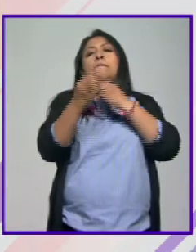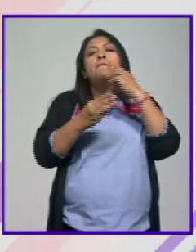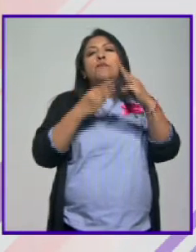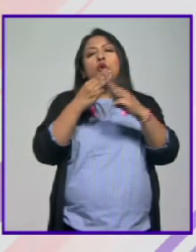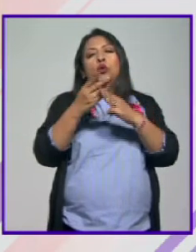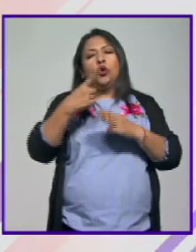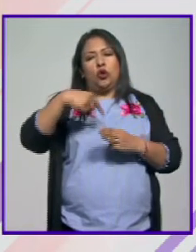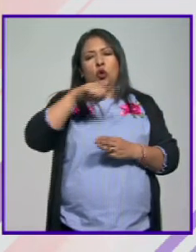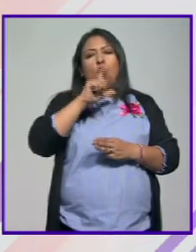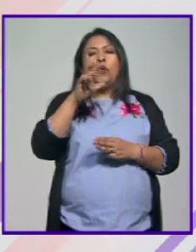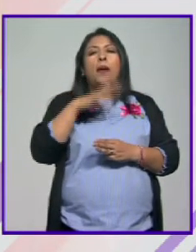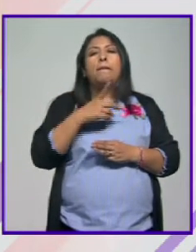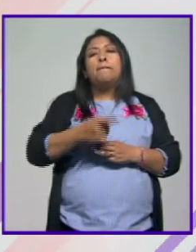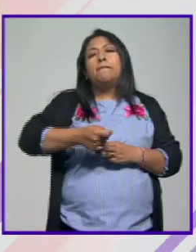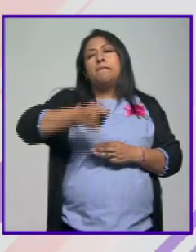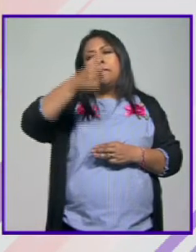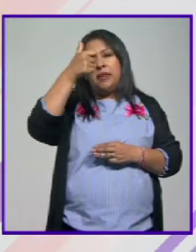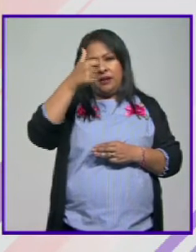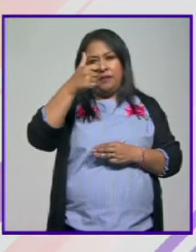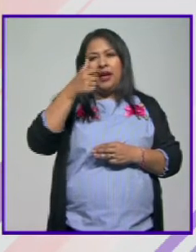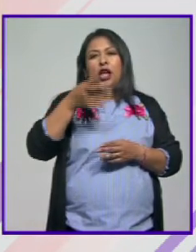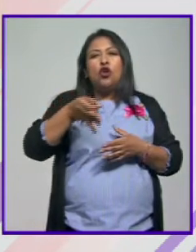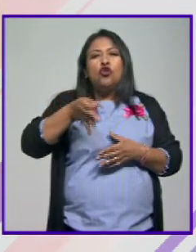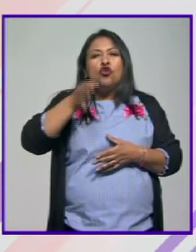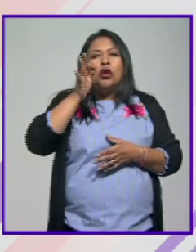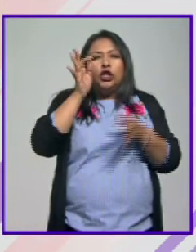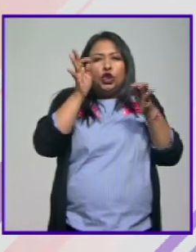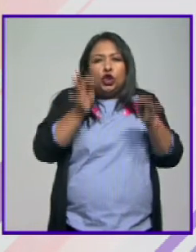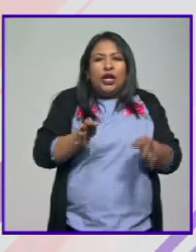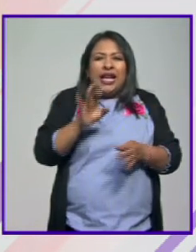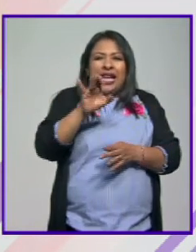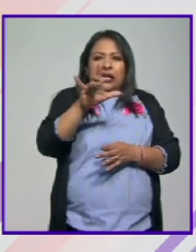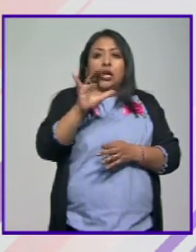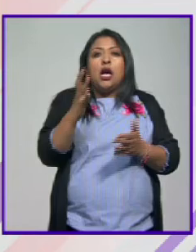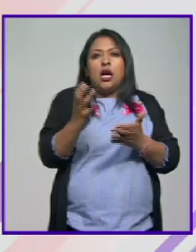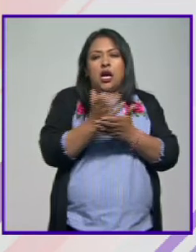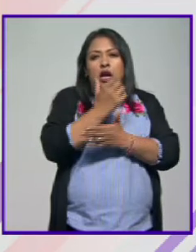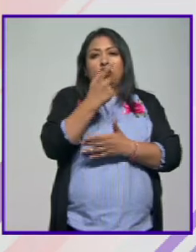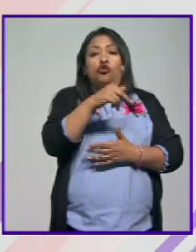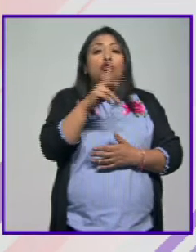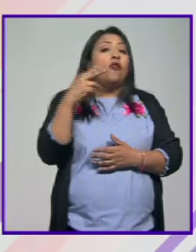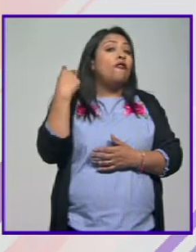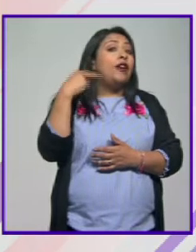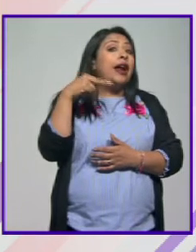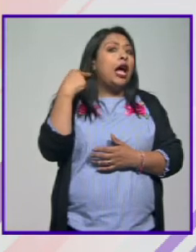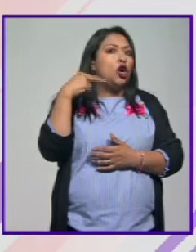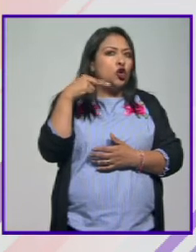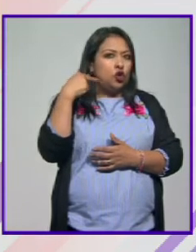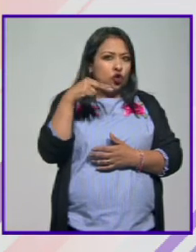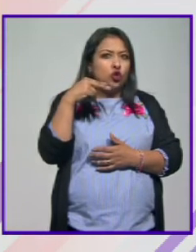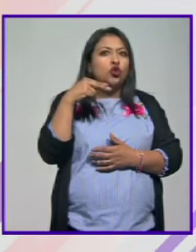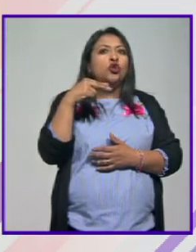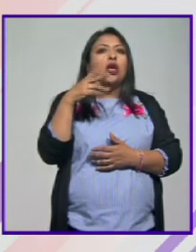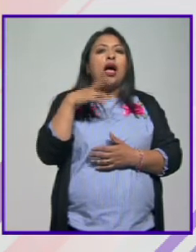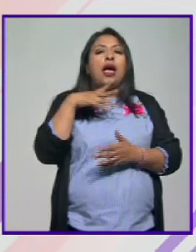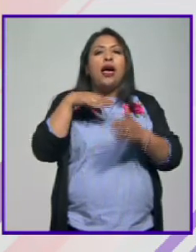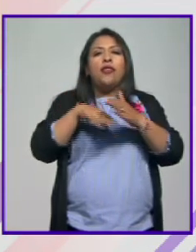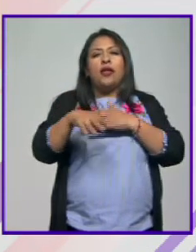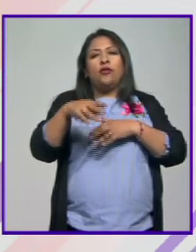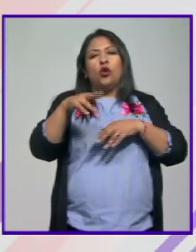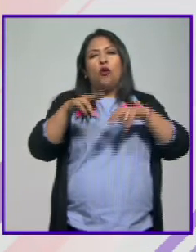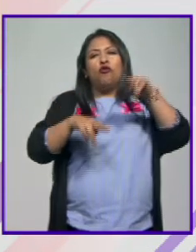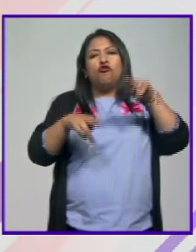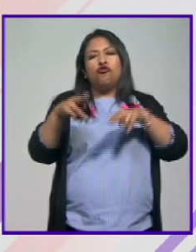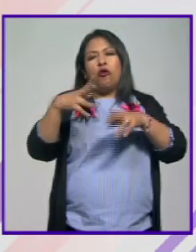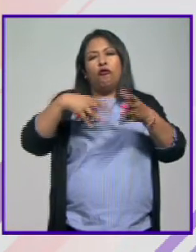cuando tuvimos en este país la primera edición de la tasa de la excelencia ganó un café veracruzano que llegó a la bolsa en Nueva York